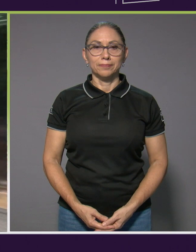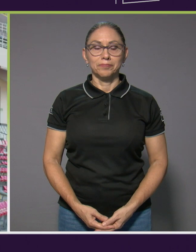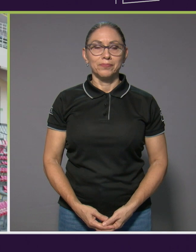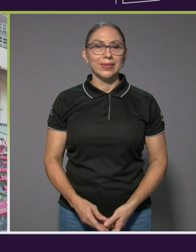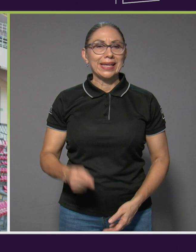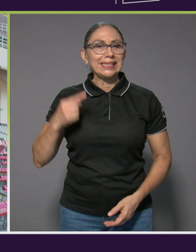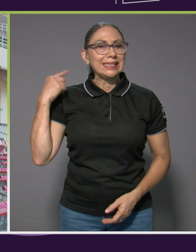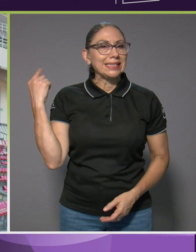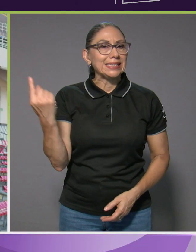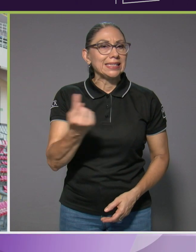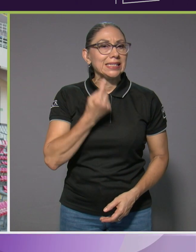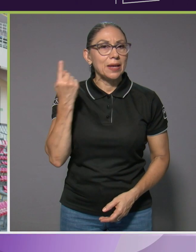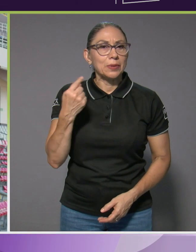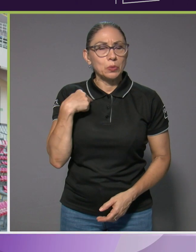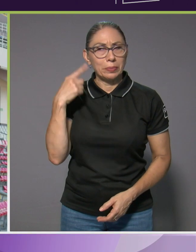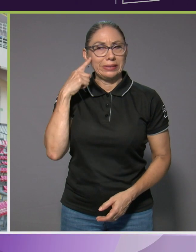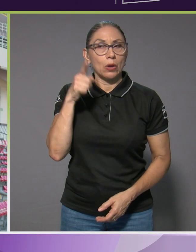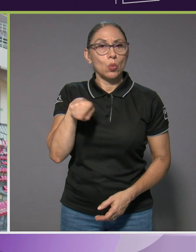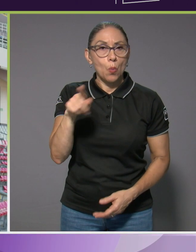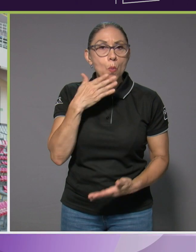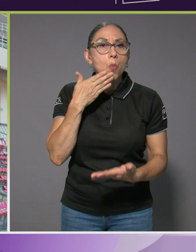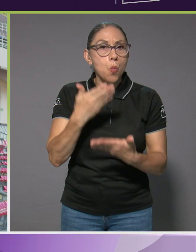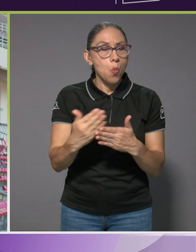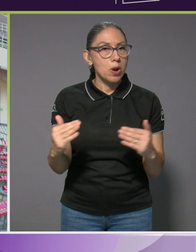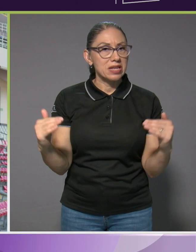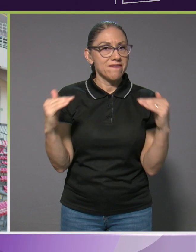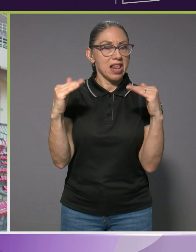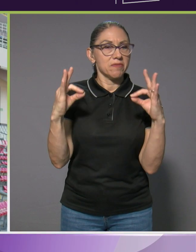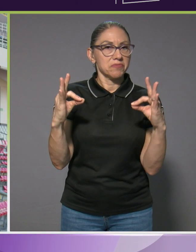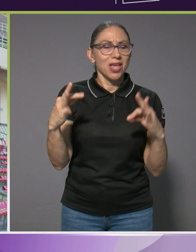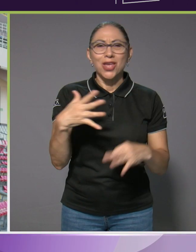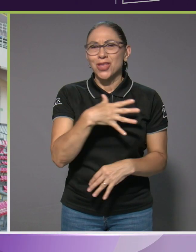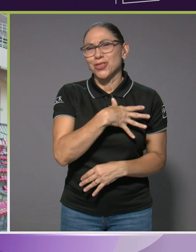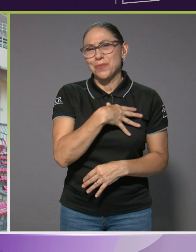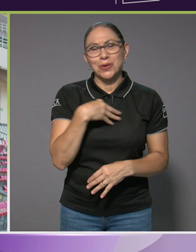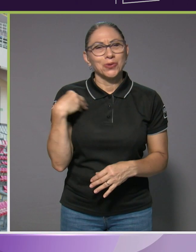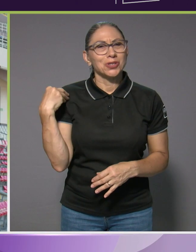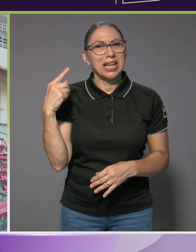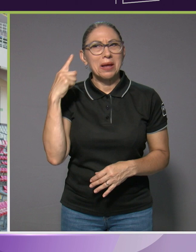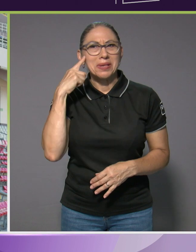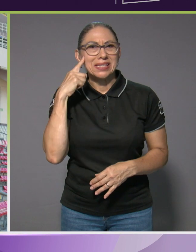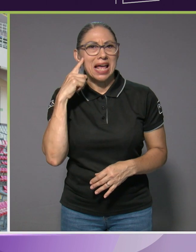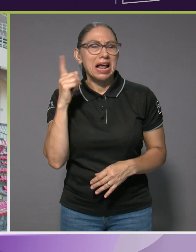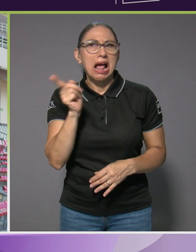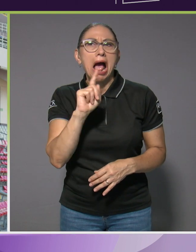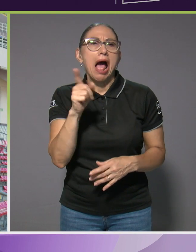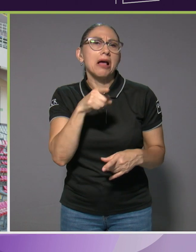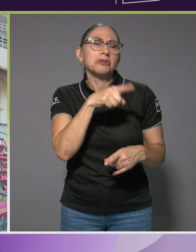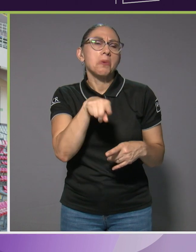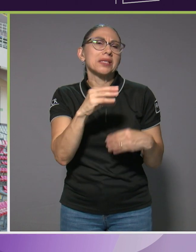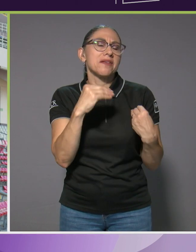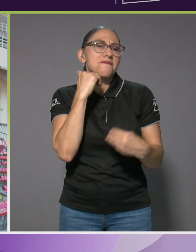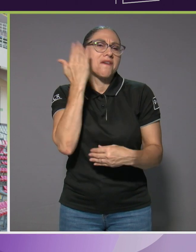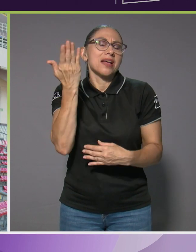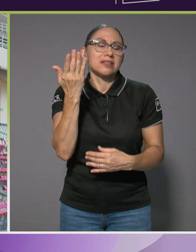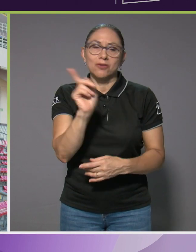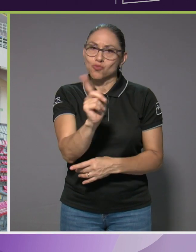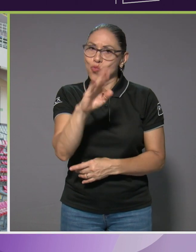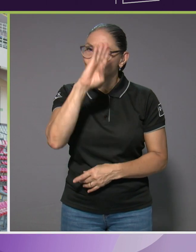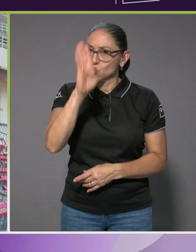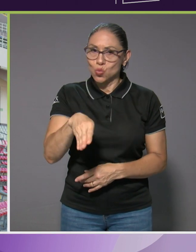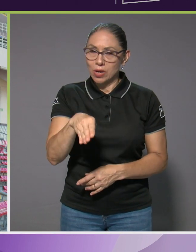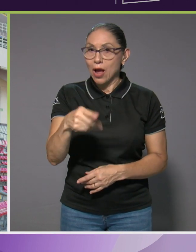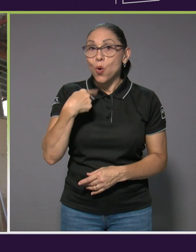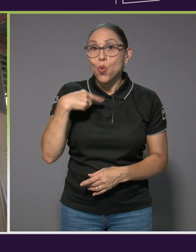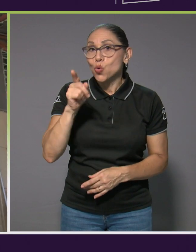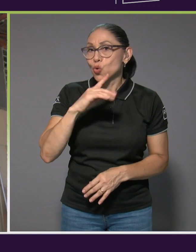Siempre me he considerado que siempre tienen un buen nivel, nunca me gustará como pensar de que voy a tenerlo fácil, nunca jamás, porque primero uno nunca